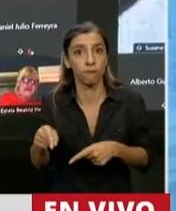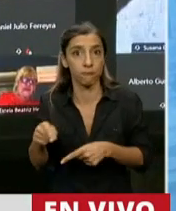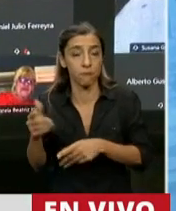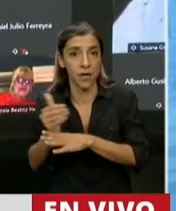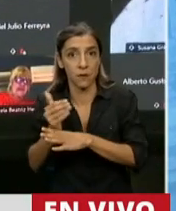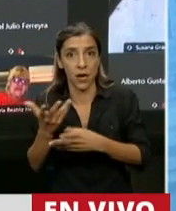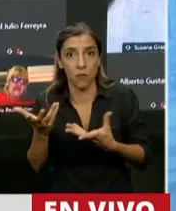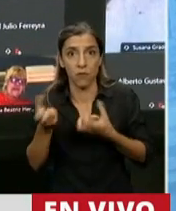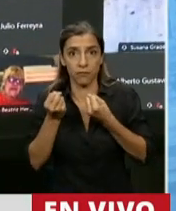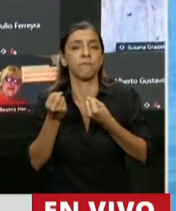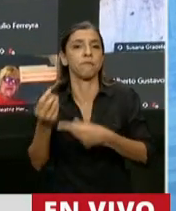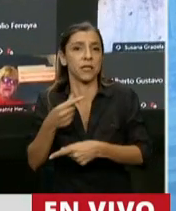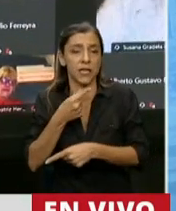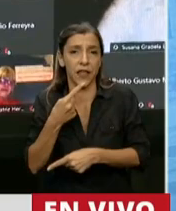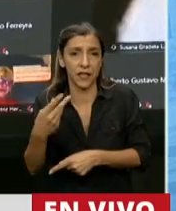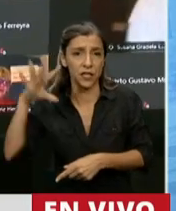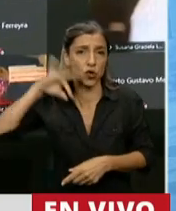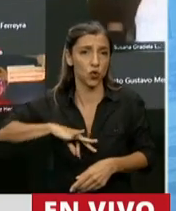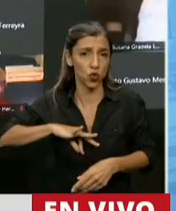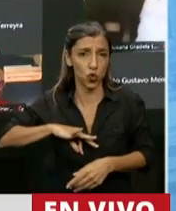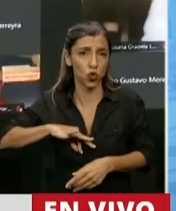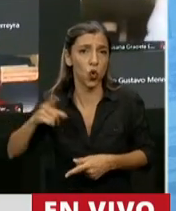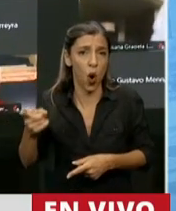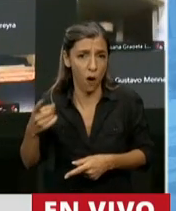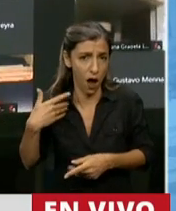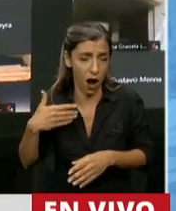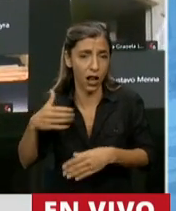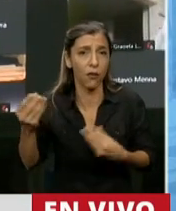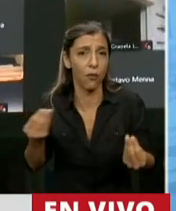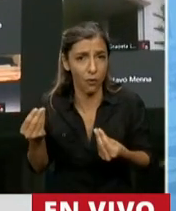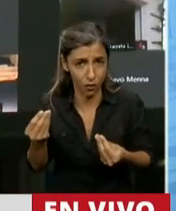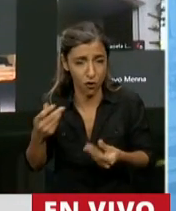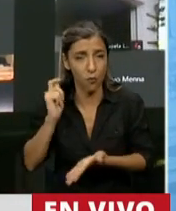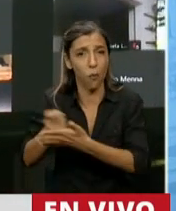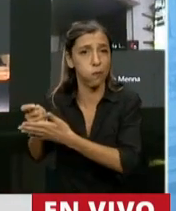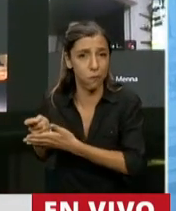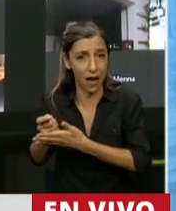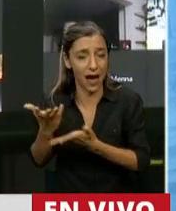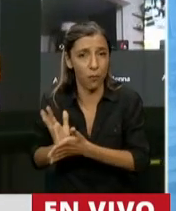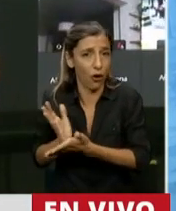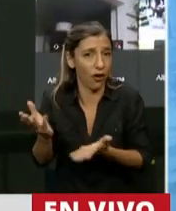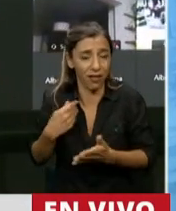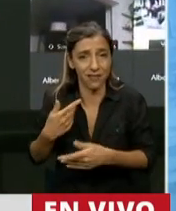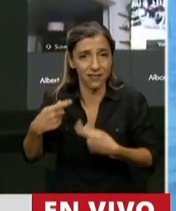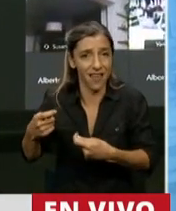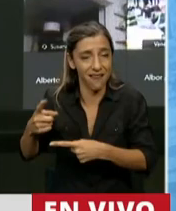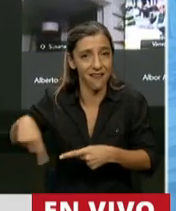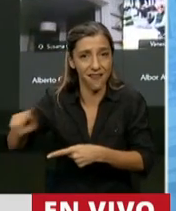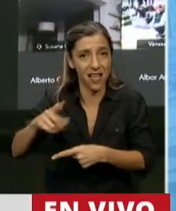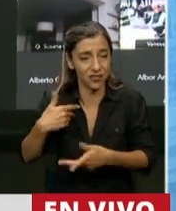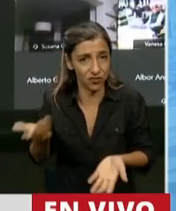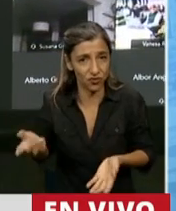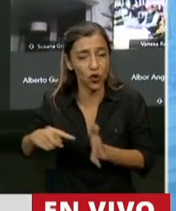sueldos que se deben pagar en el sistema de salud. Es el doble de lo que la Ciudad ha gastado este año para afrontar la emergencia del COVID,